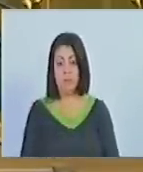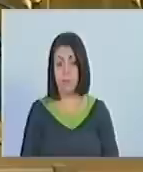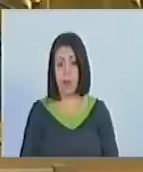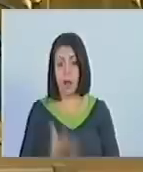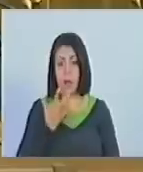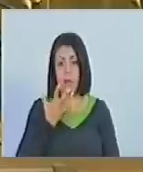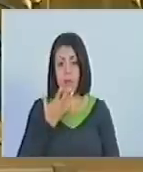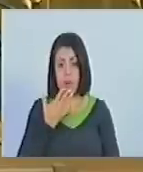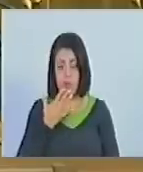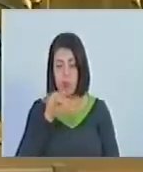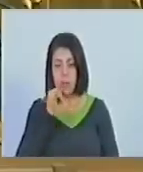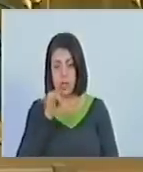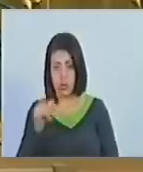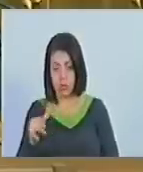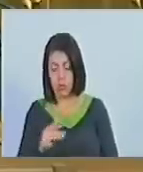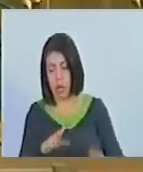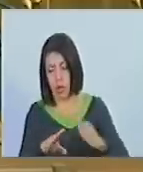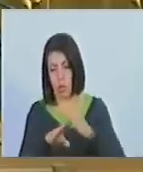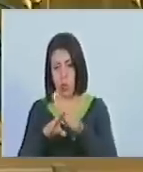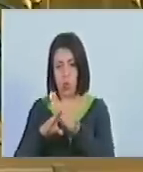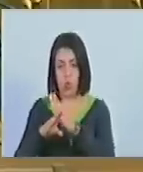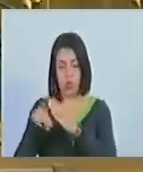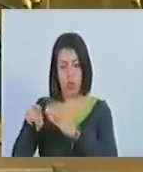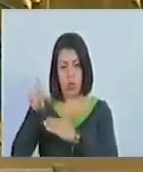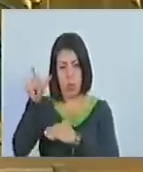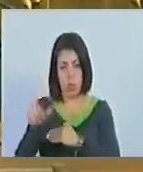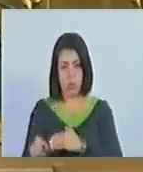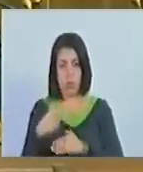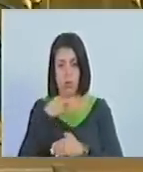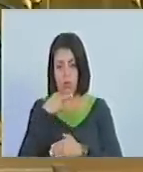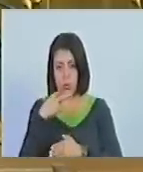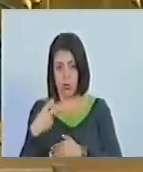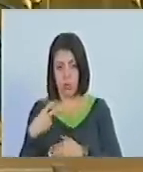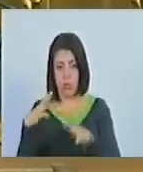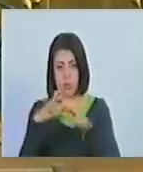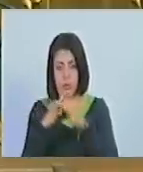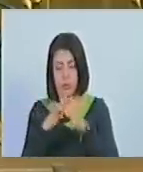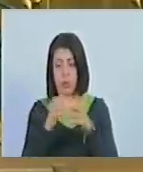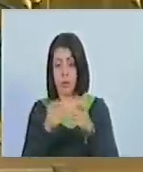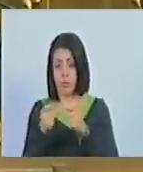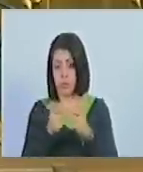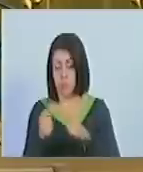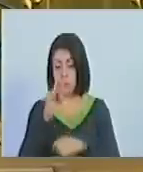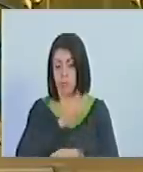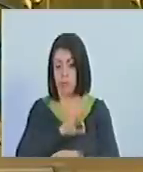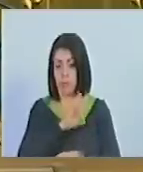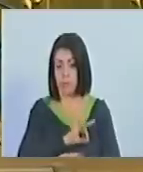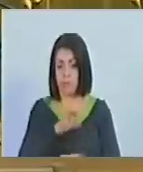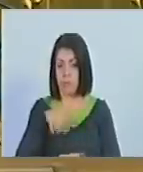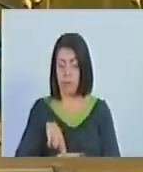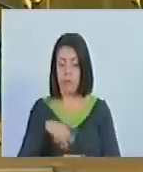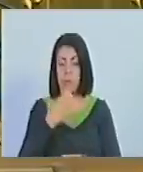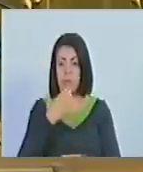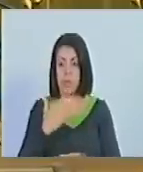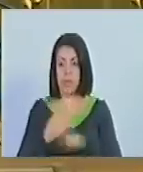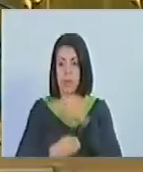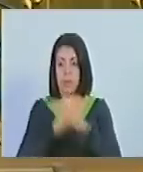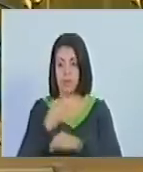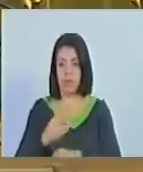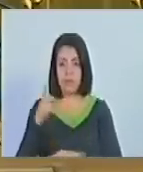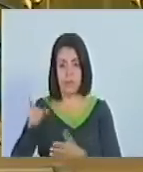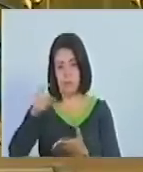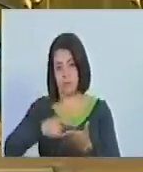caso de que la denuncia sea en contra de una vocera o vocero de la unidad de Contraloría Social la solicitud de